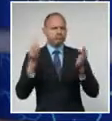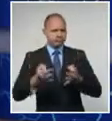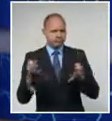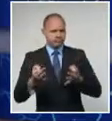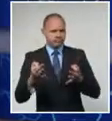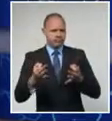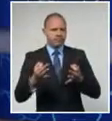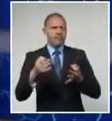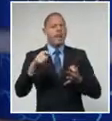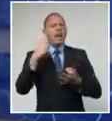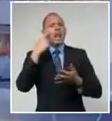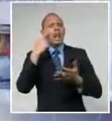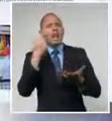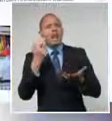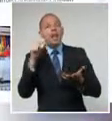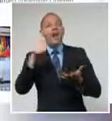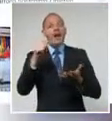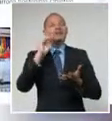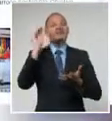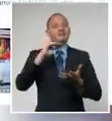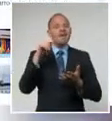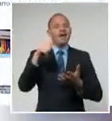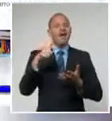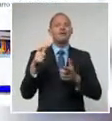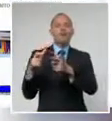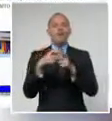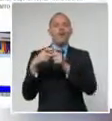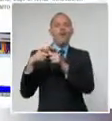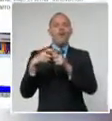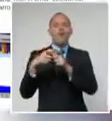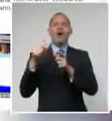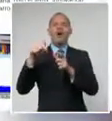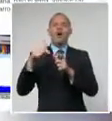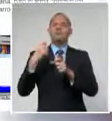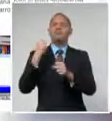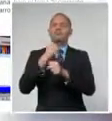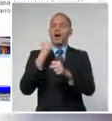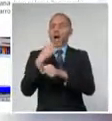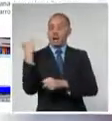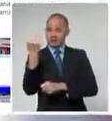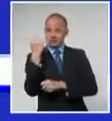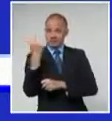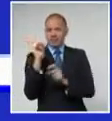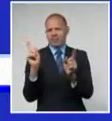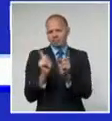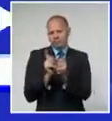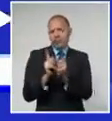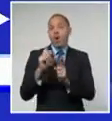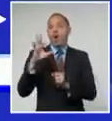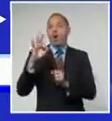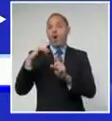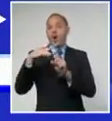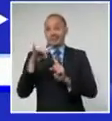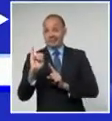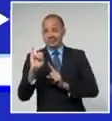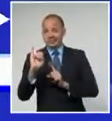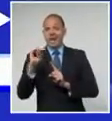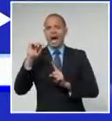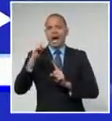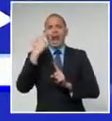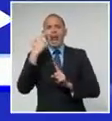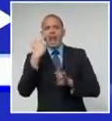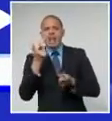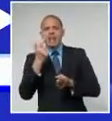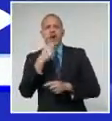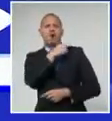Construir un futuro trabajo mejor es el tema que unirá jefes de Estado y de gobiernos, líderes sindicales, representantes de gobiernos,